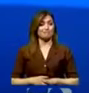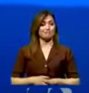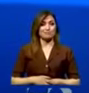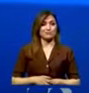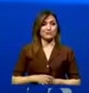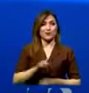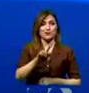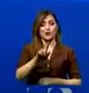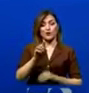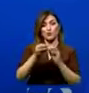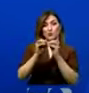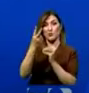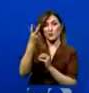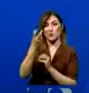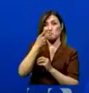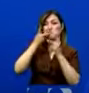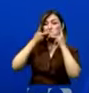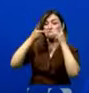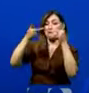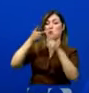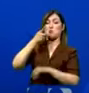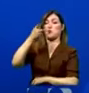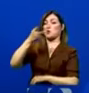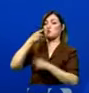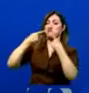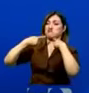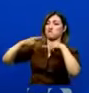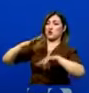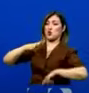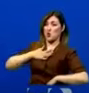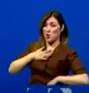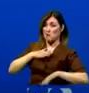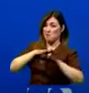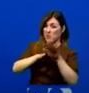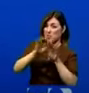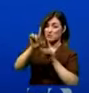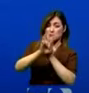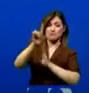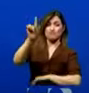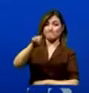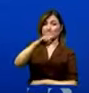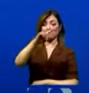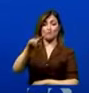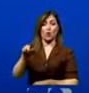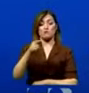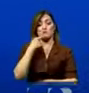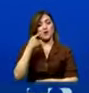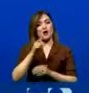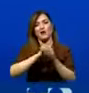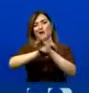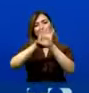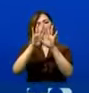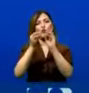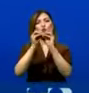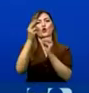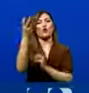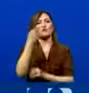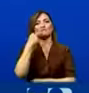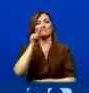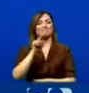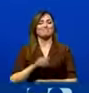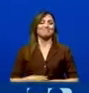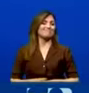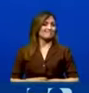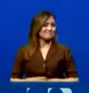hecho público su pronunciamiento en el sentido de que no respaldará este proyecto de ley de la misma manera que lo ha hecho público